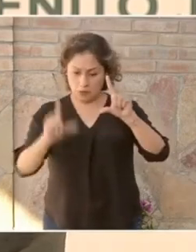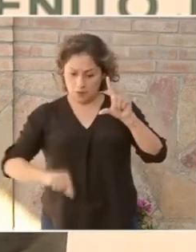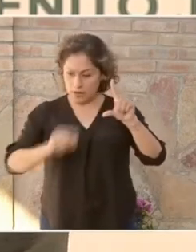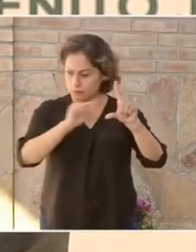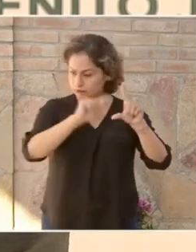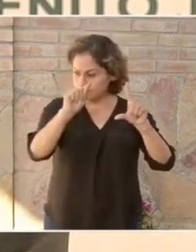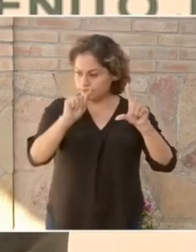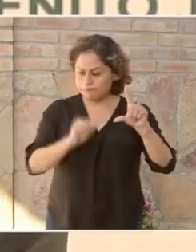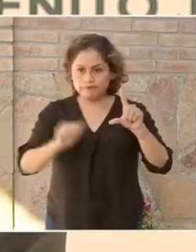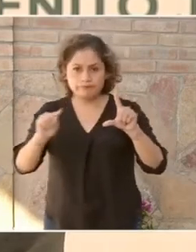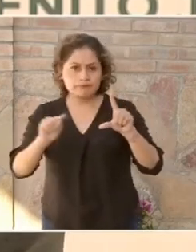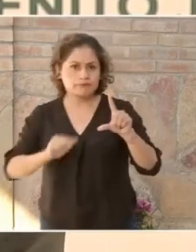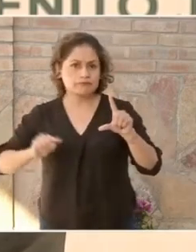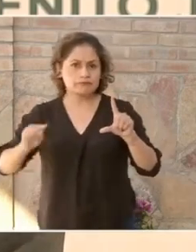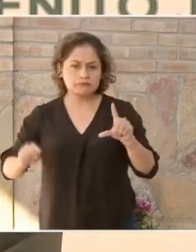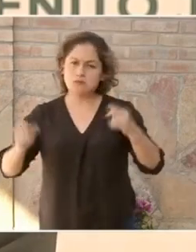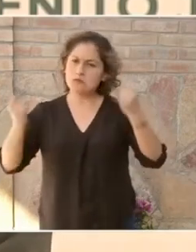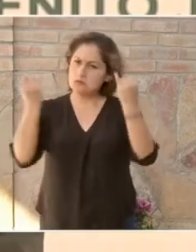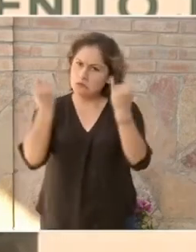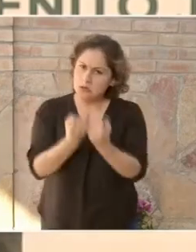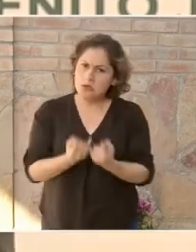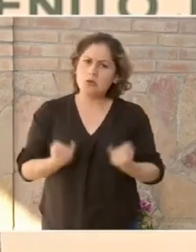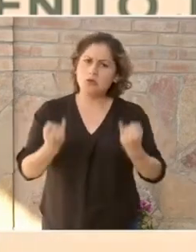está trabajando,